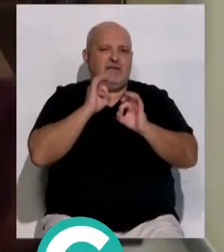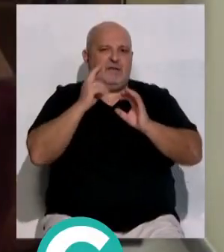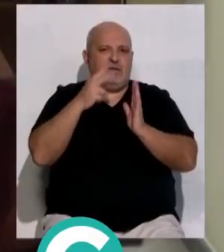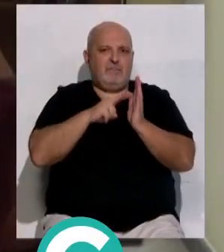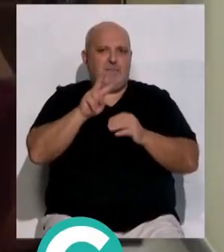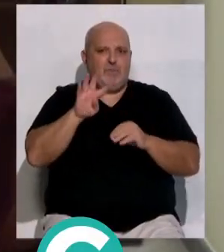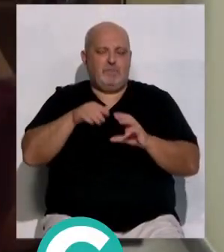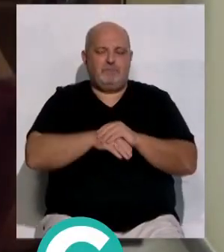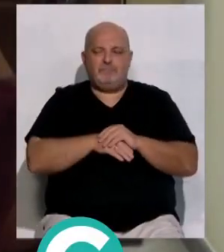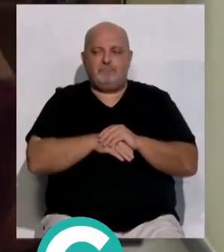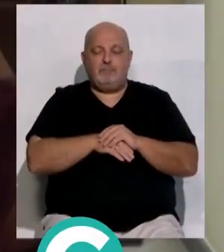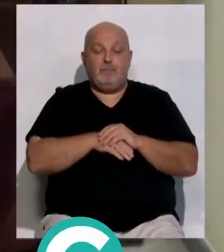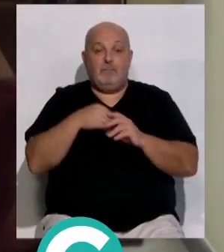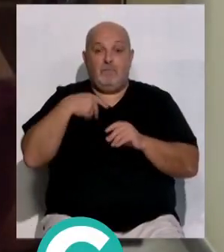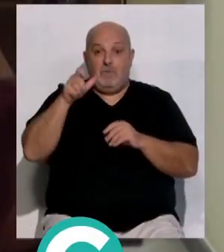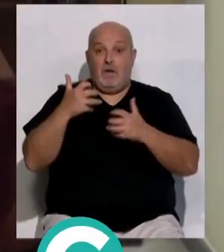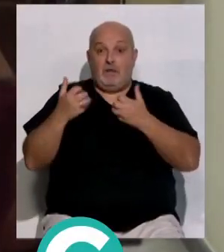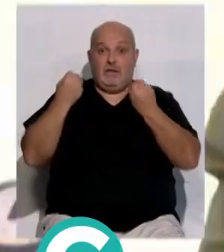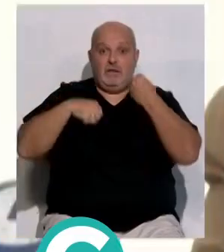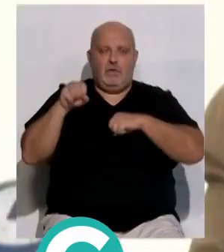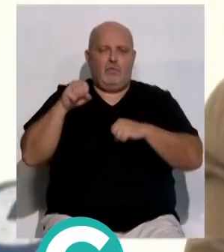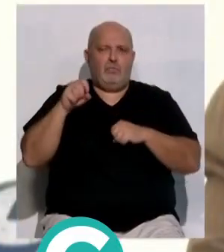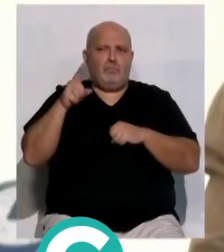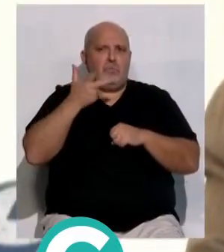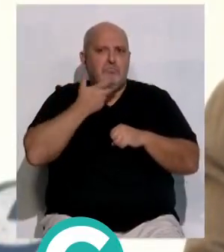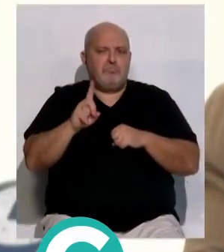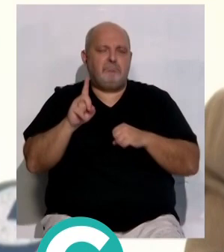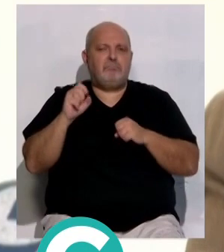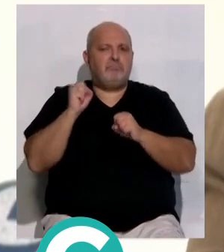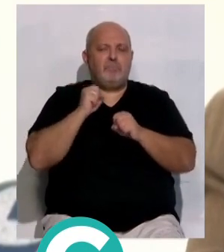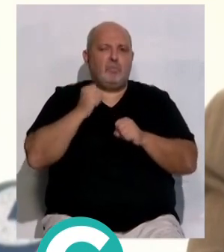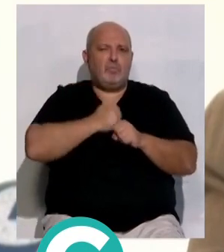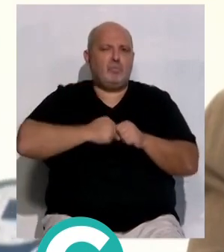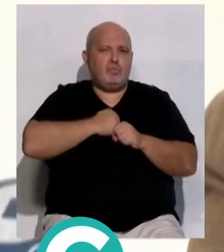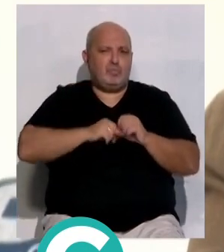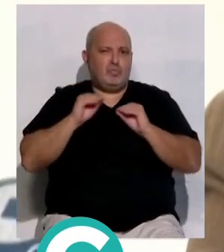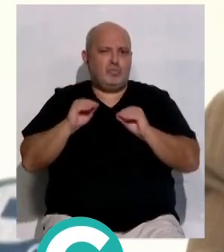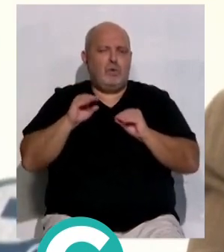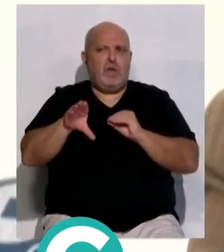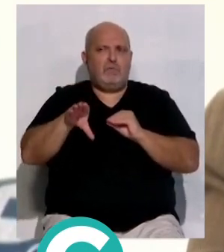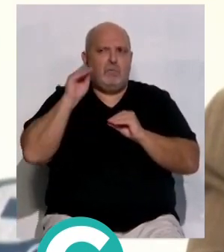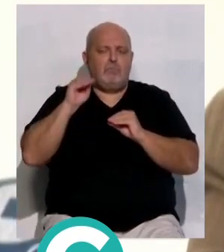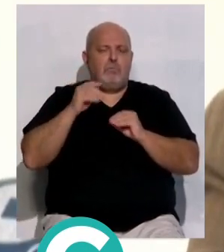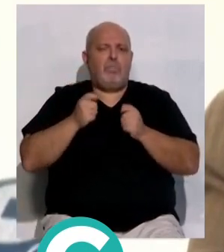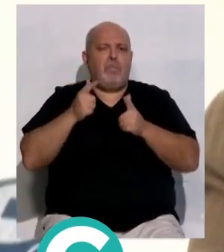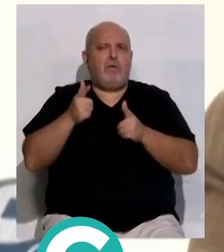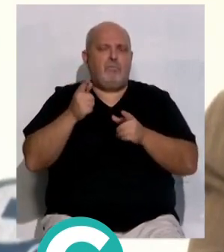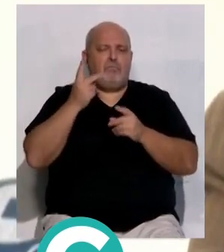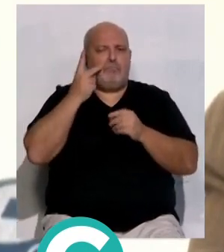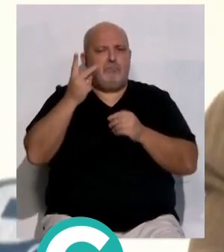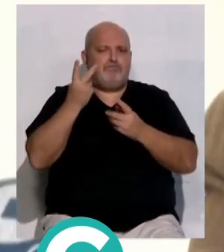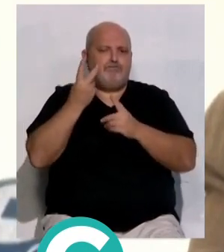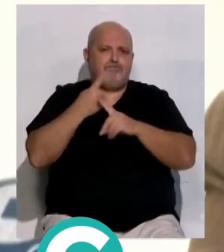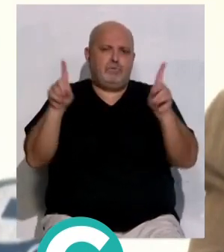2024 El propio artista reconociendo su desconocimiento de la Semana de Pasión Gaditana entiende que puede aportar una visión